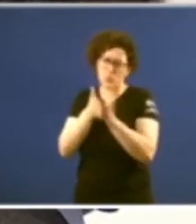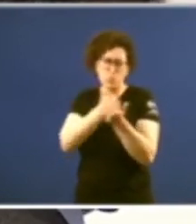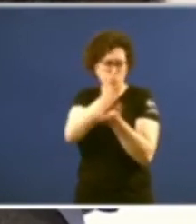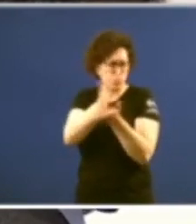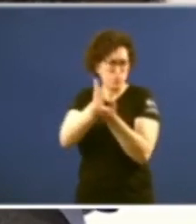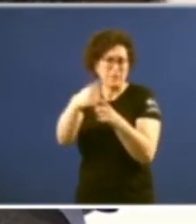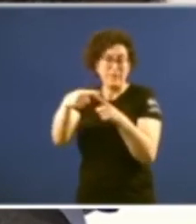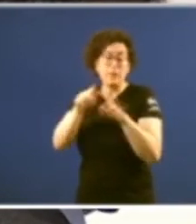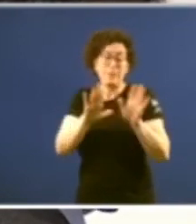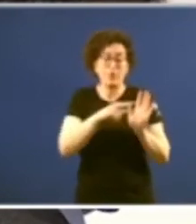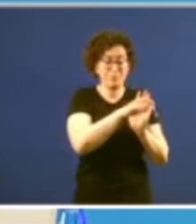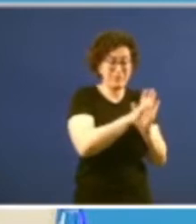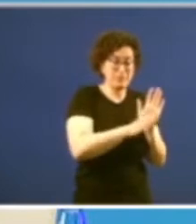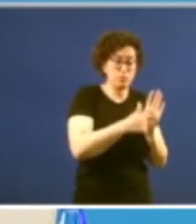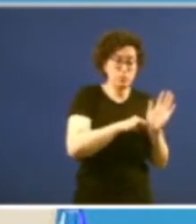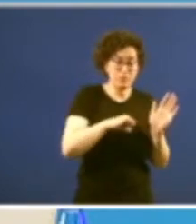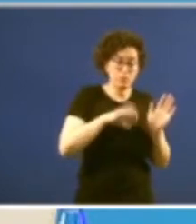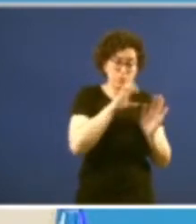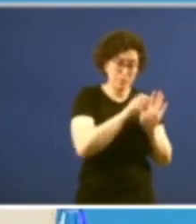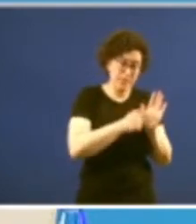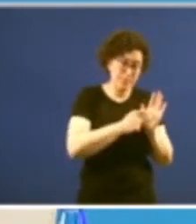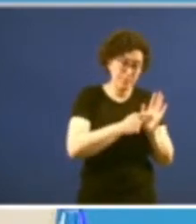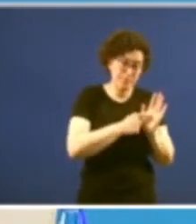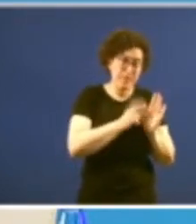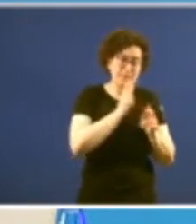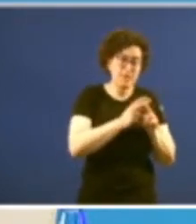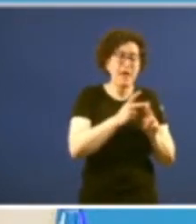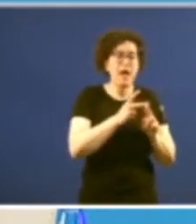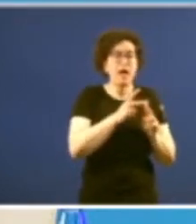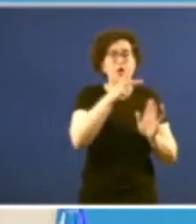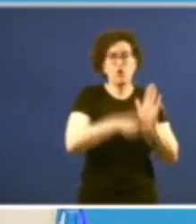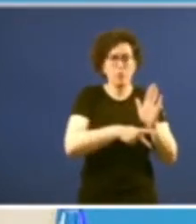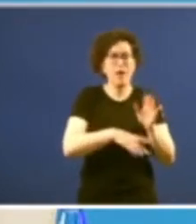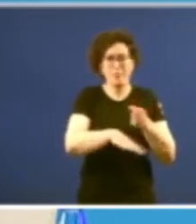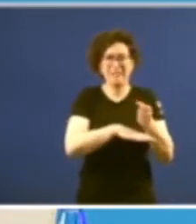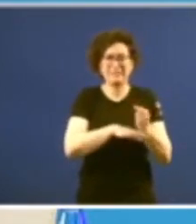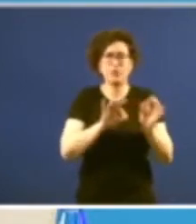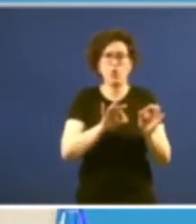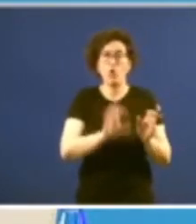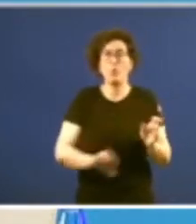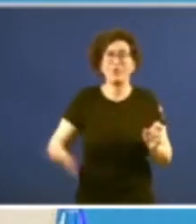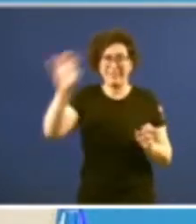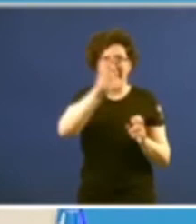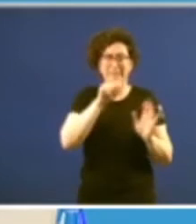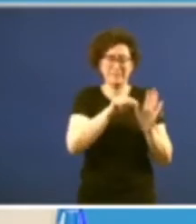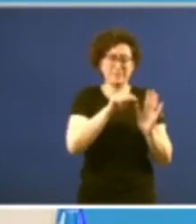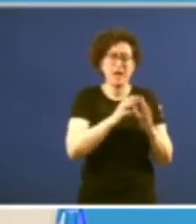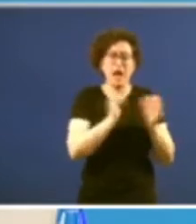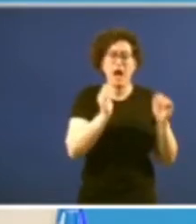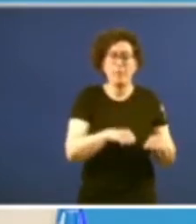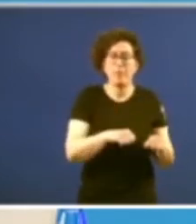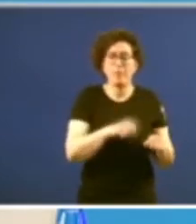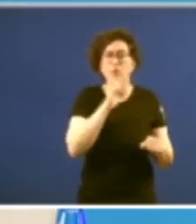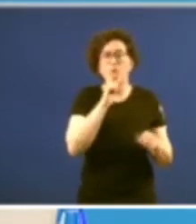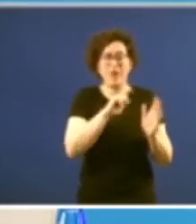el estatuto de autonomía es una norma es la norma institucional básica de las comunidades autónomas y se aprueban cortes por ley